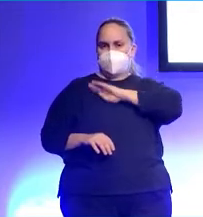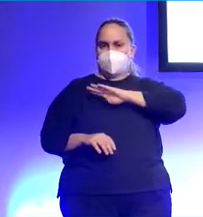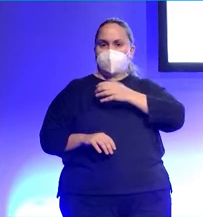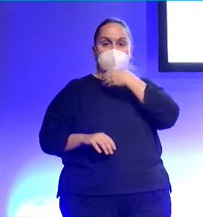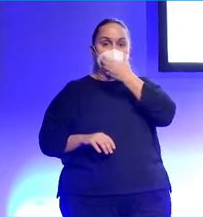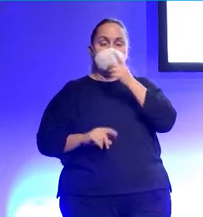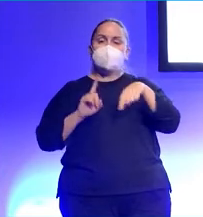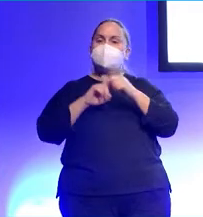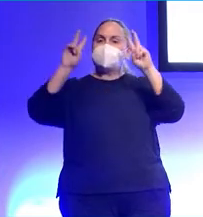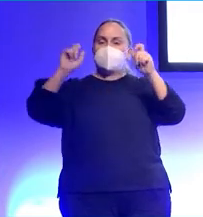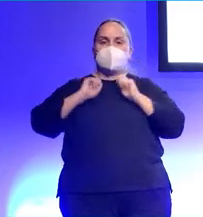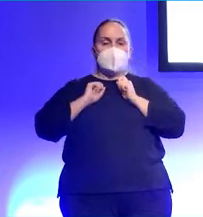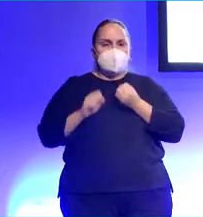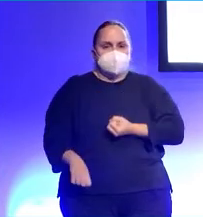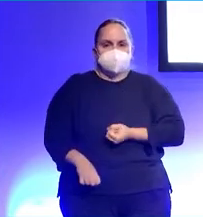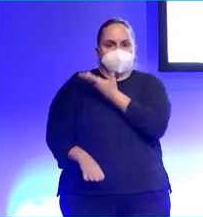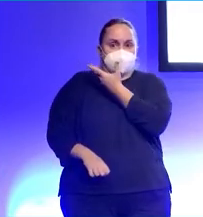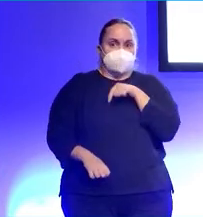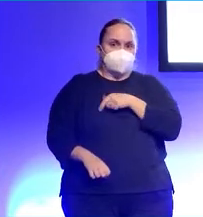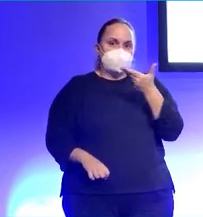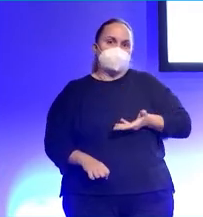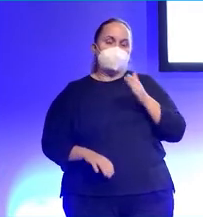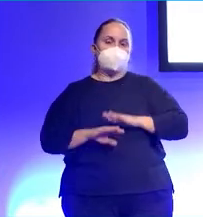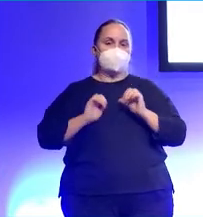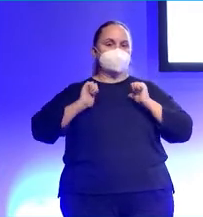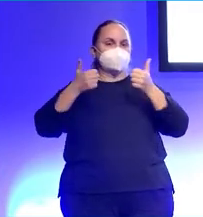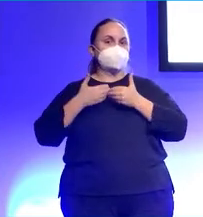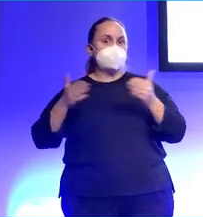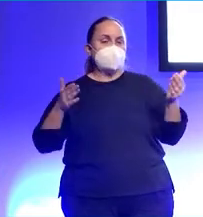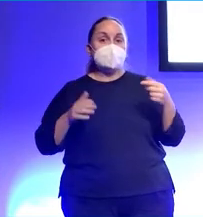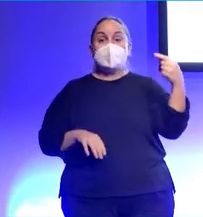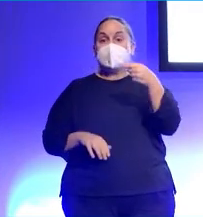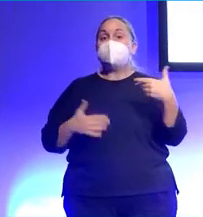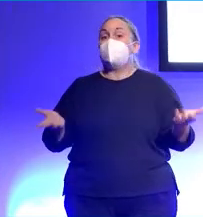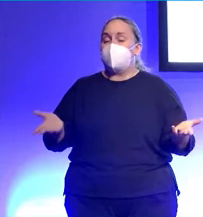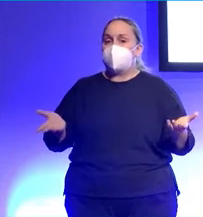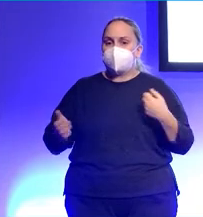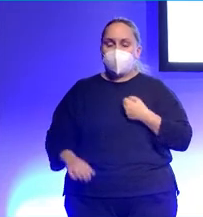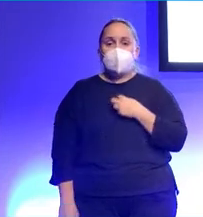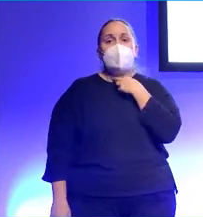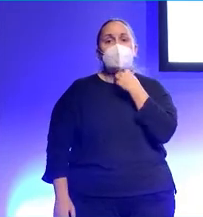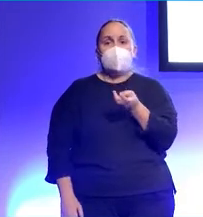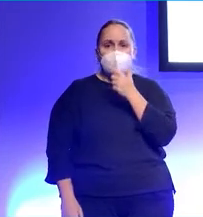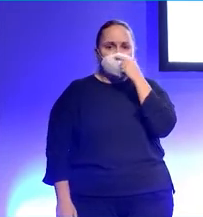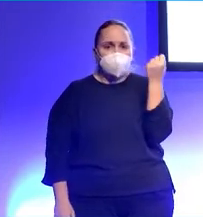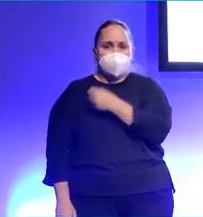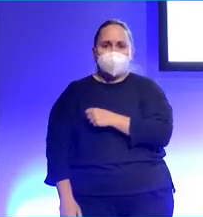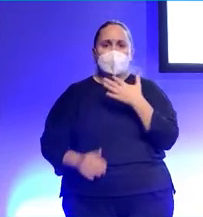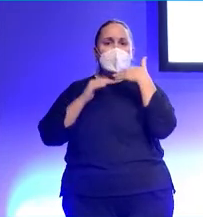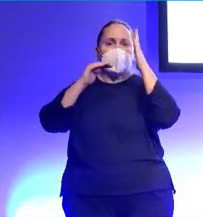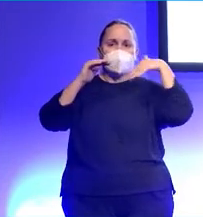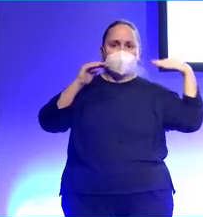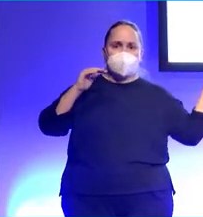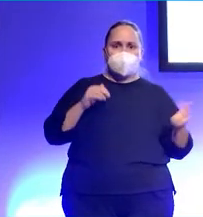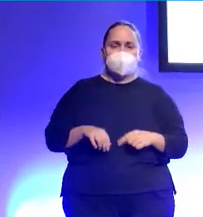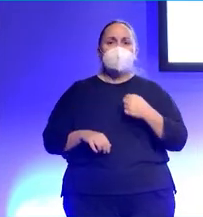un tema que me apasiona, que es una ventaja para empezar con algo como esto. ¿Desventajas? Pues para empezar, tengo una voz de mierda. ¿Dónde voy creando un podcast con una voz tan